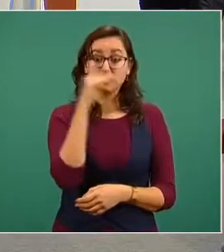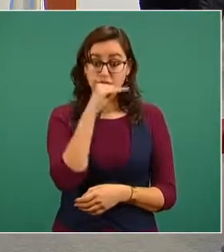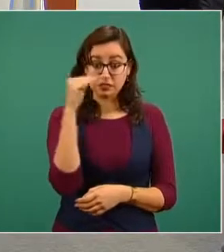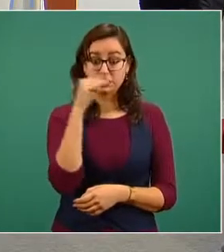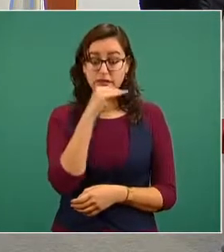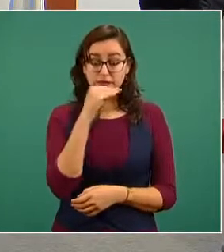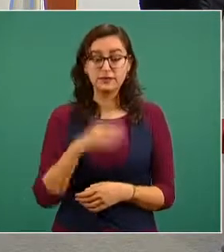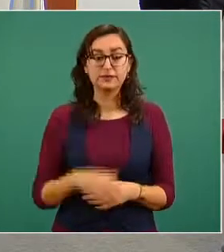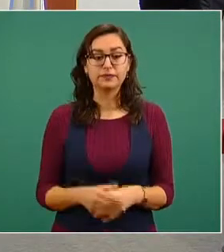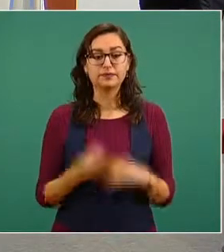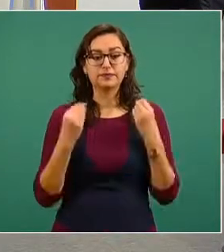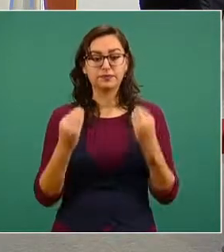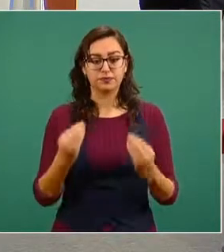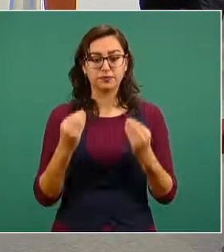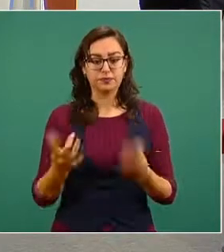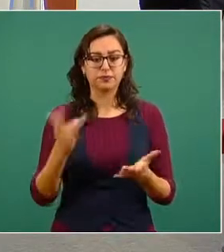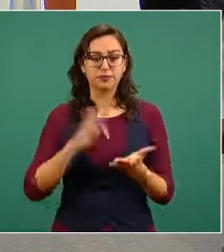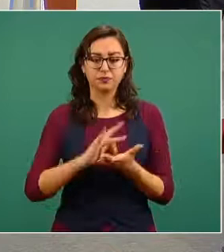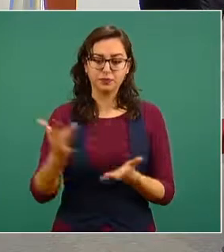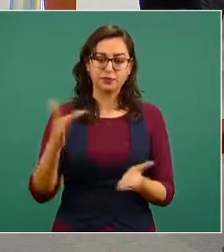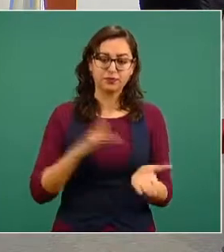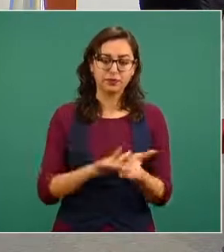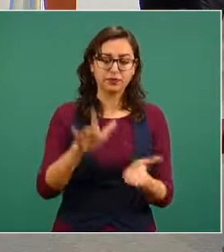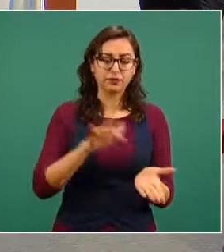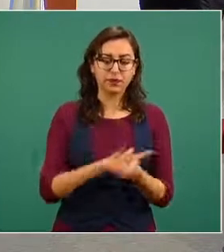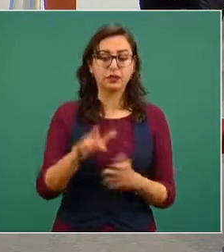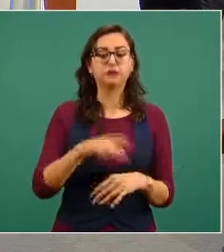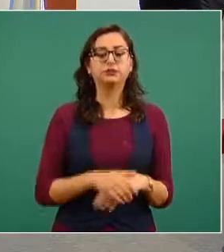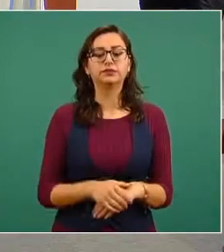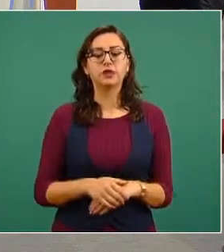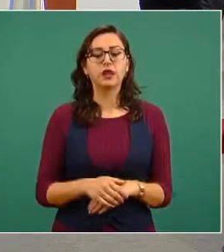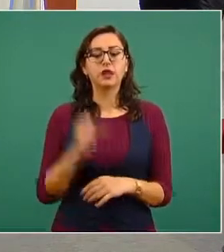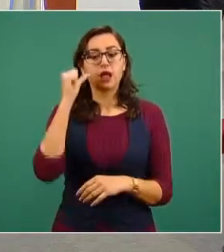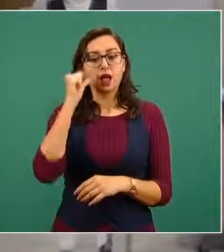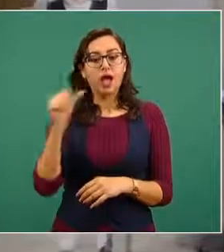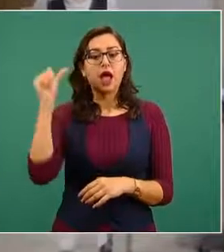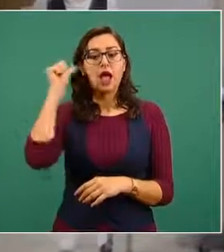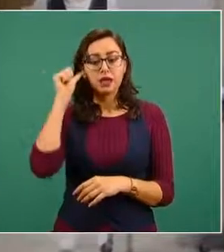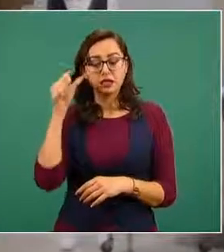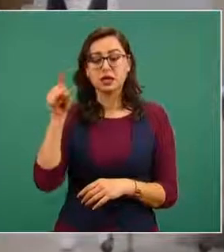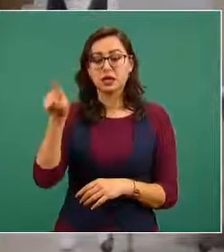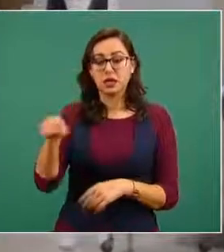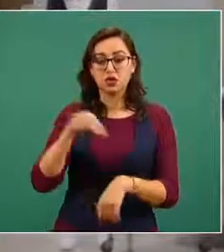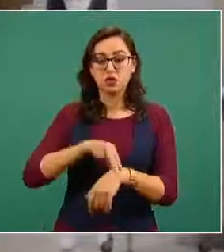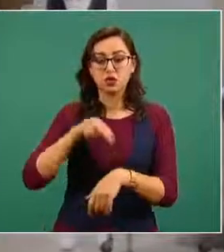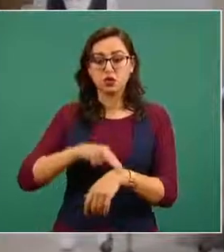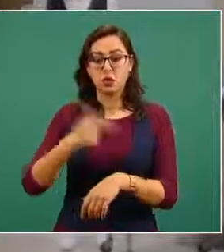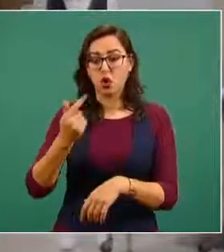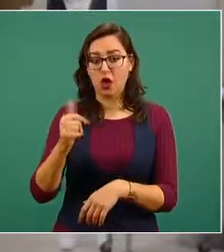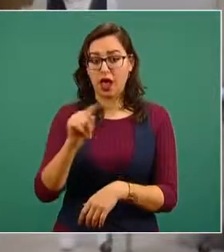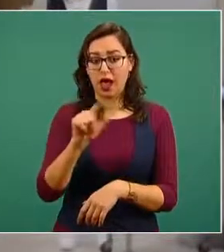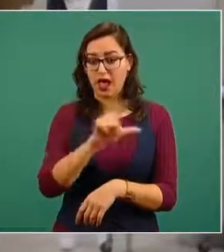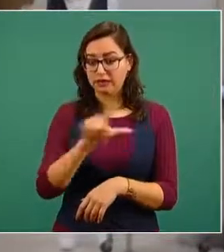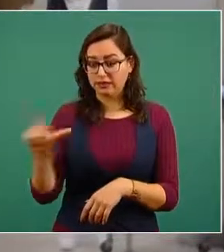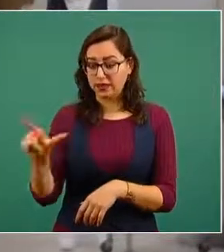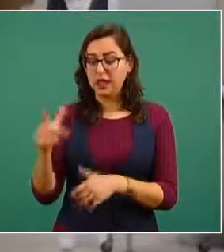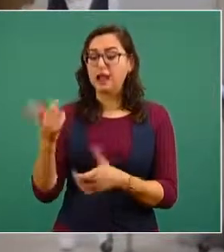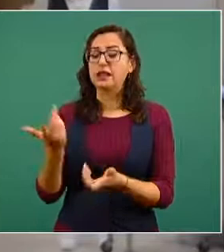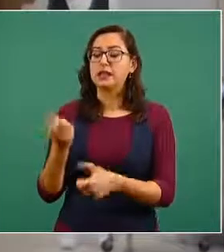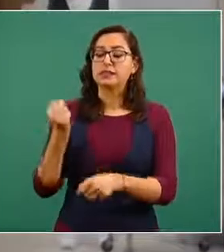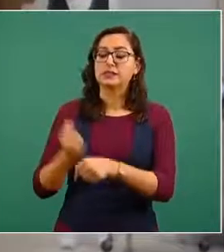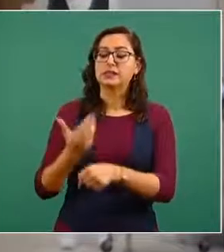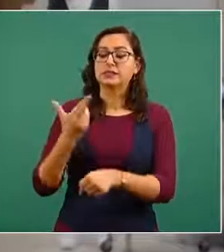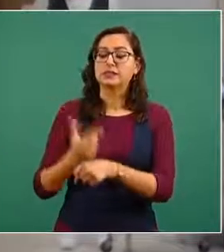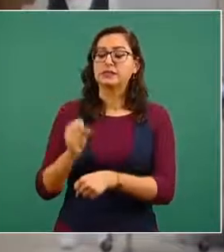usted muchas gracias por el apoyo ayer tuve una conversación con el doctor López-Gatell y la gente de la Secretaría de Salud Federal